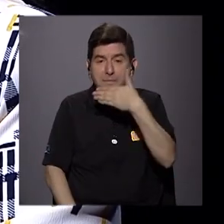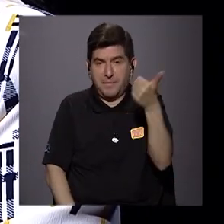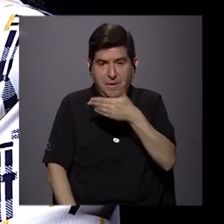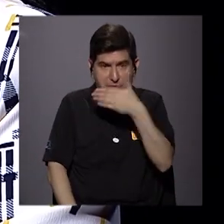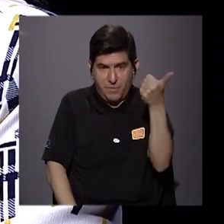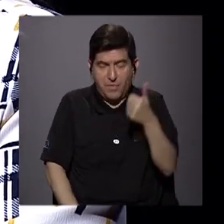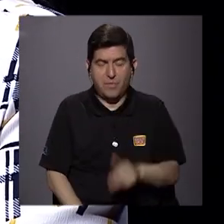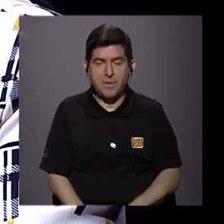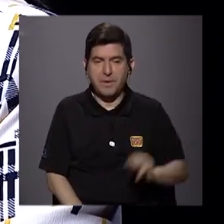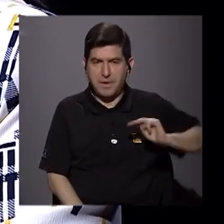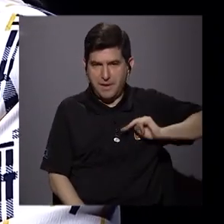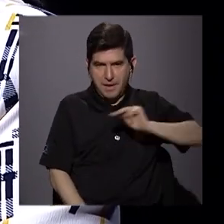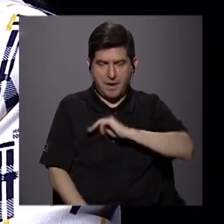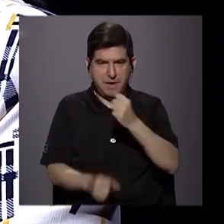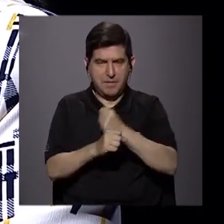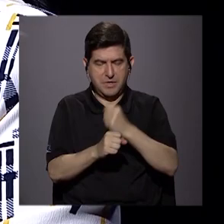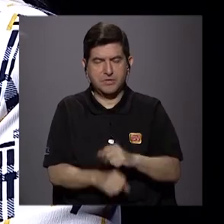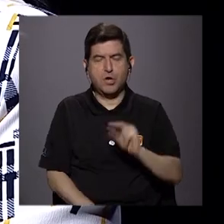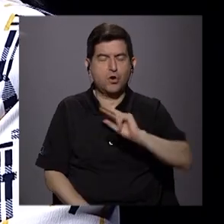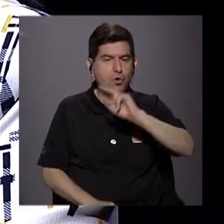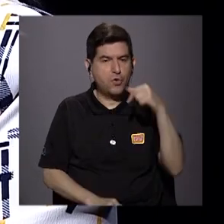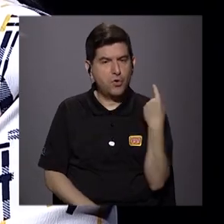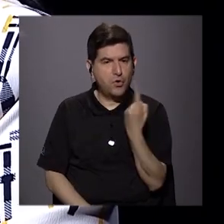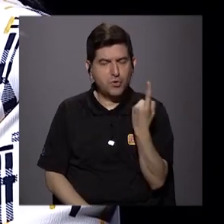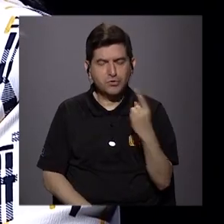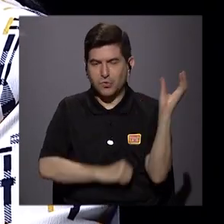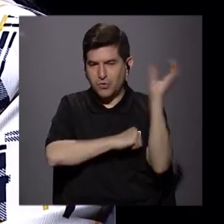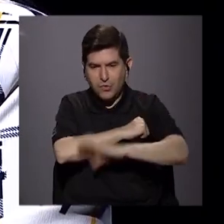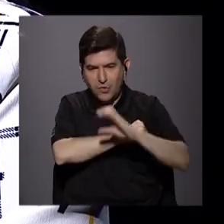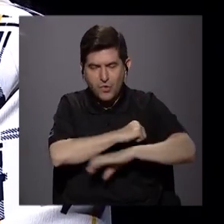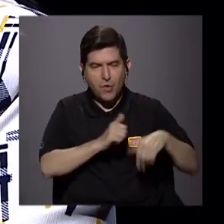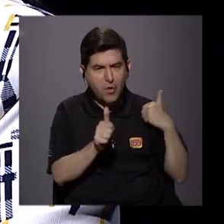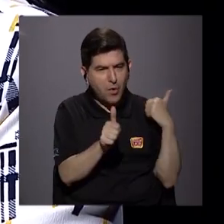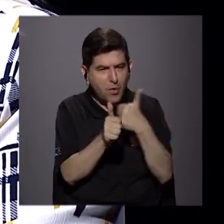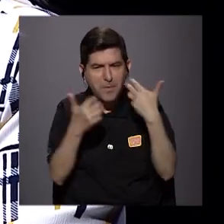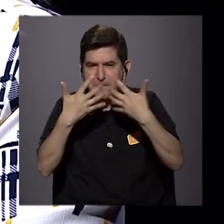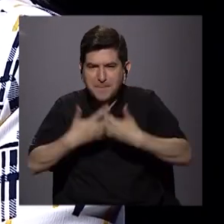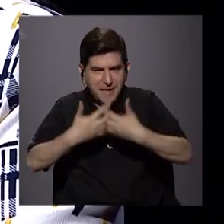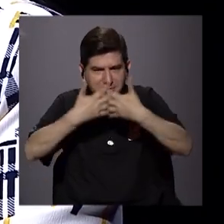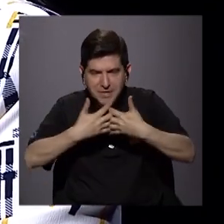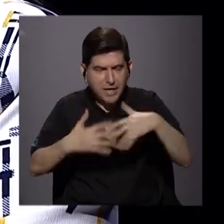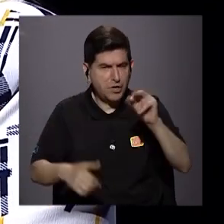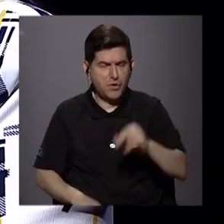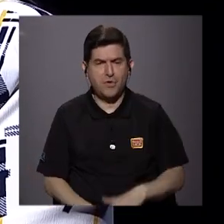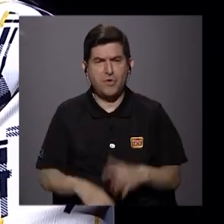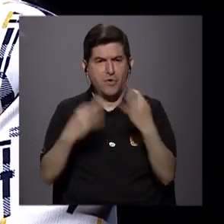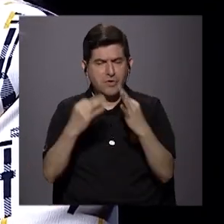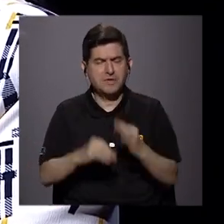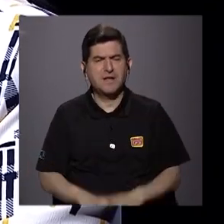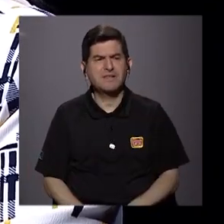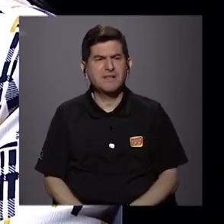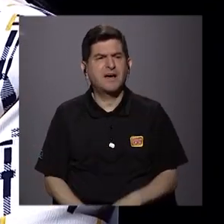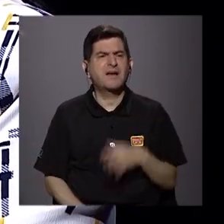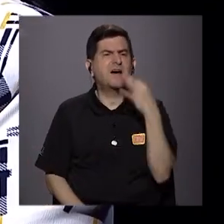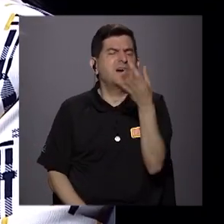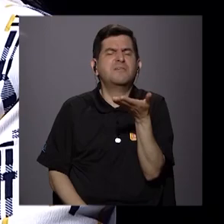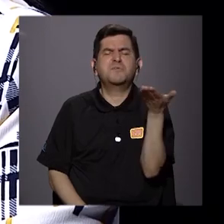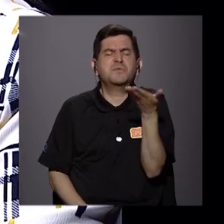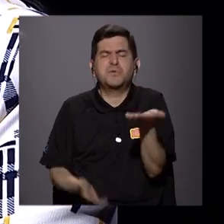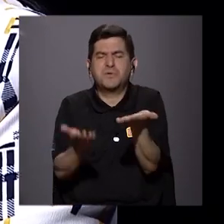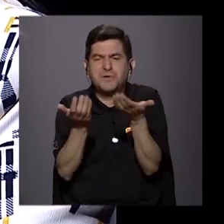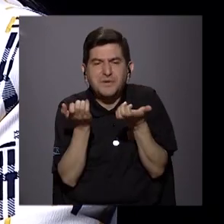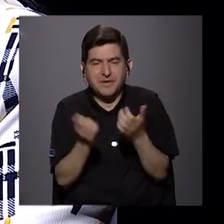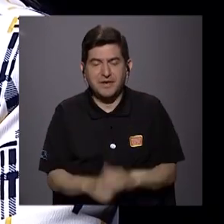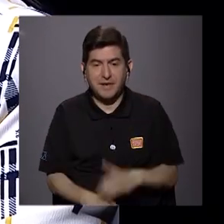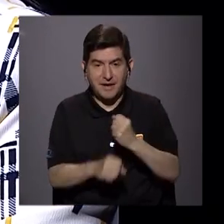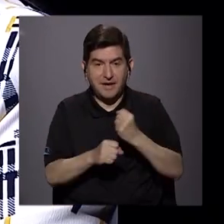muchísimo el Ministerio de Trabajo. No concentrarse todo en sanciones, en perseguir empresas, sino más bien hacia adelante qué queremos, cómo hacemos